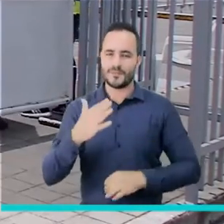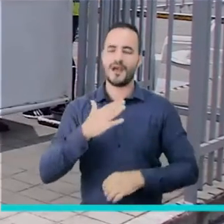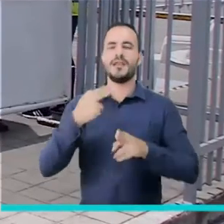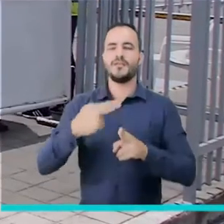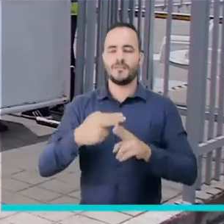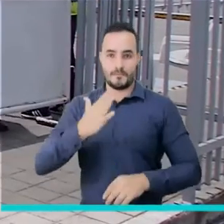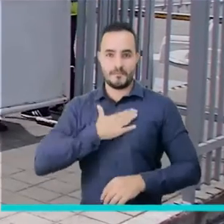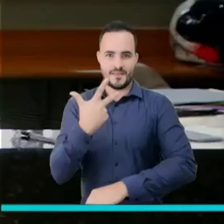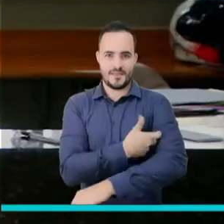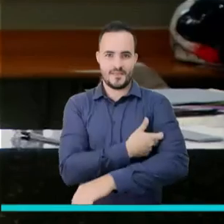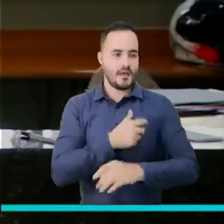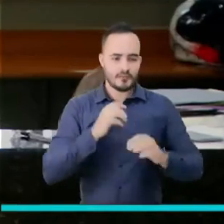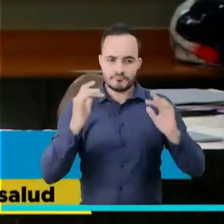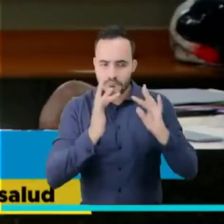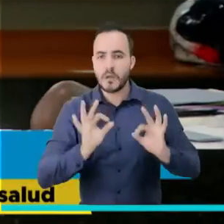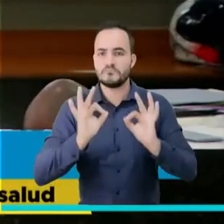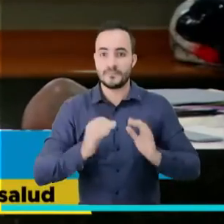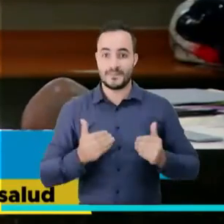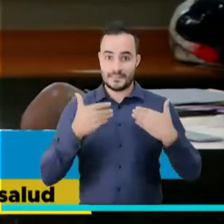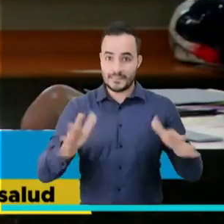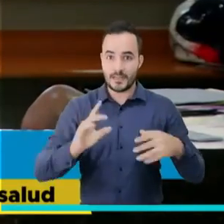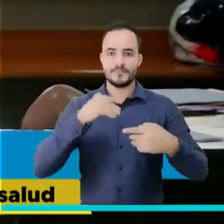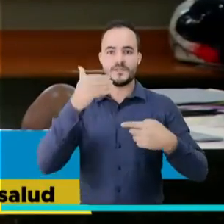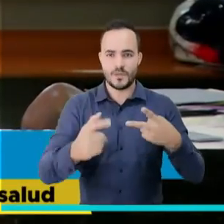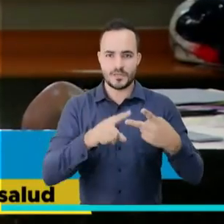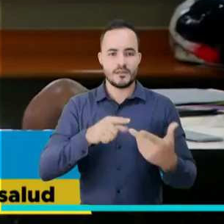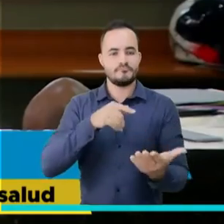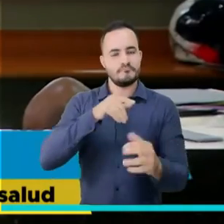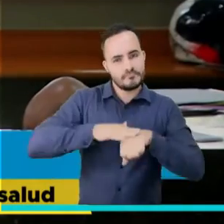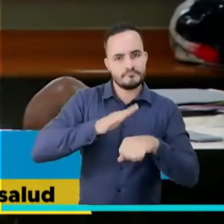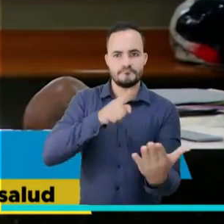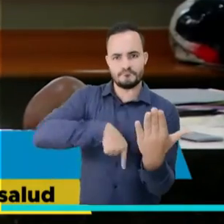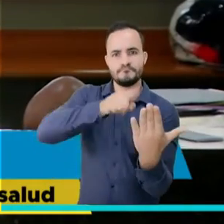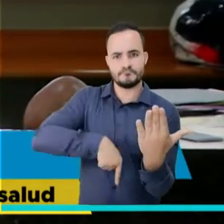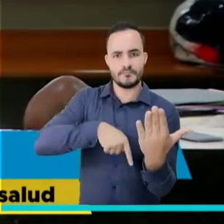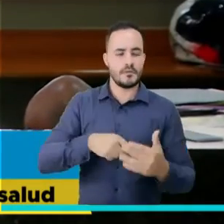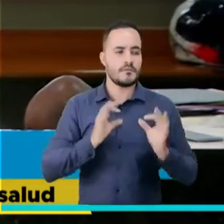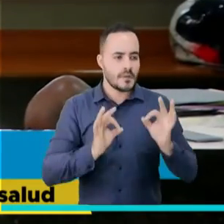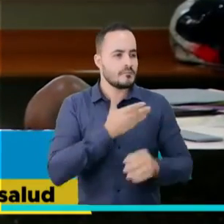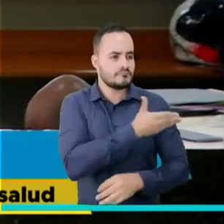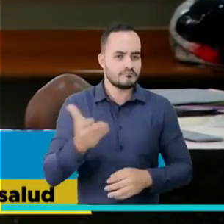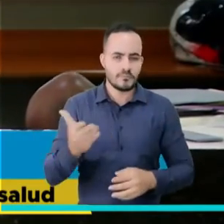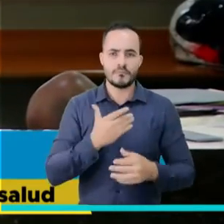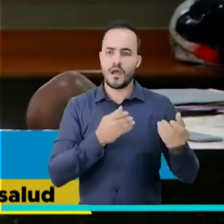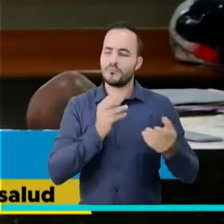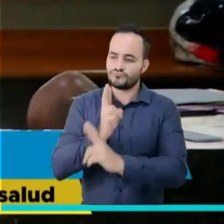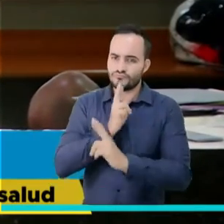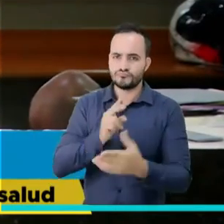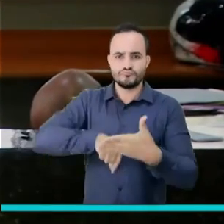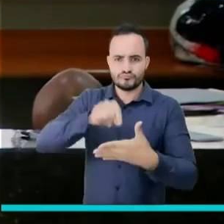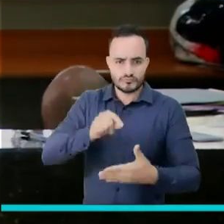estén en la plataforma de mi vacuna. Luego les entregan el consentimiento informado que deben diligenciar con unos datos.